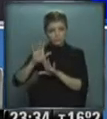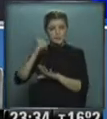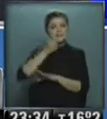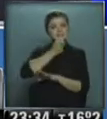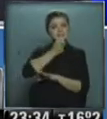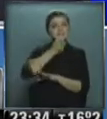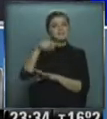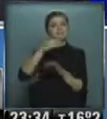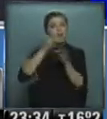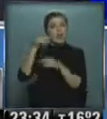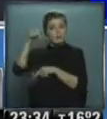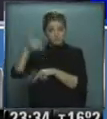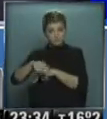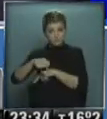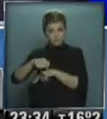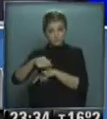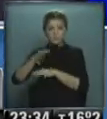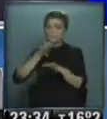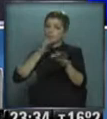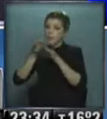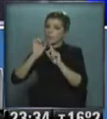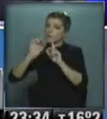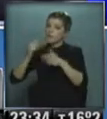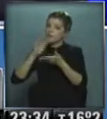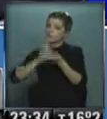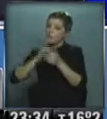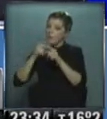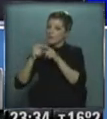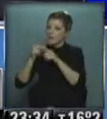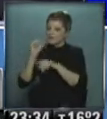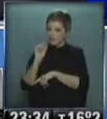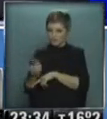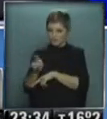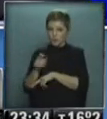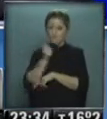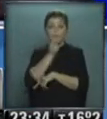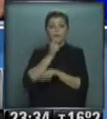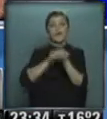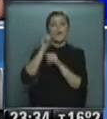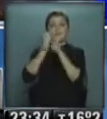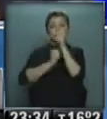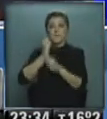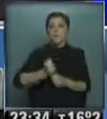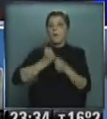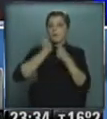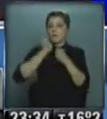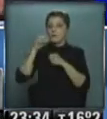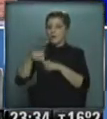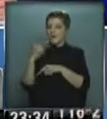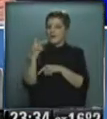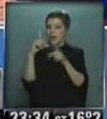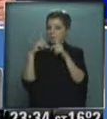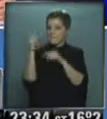a discutir esto vamos a discutir las políticas que aplica algunas empresas monopólicas en cuanto a abusos de precios